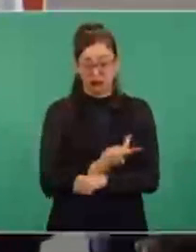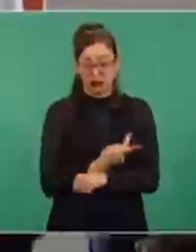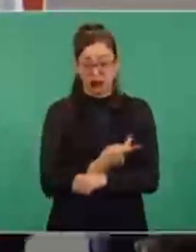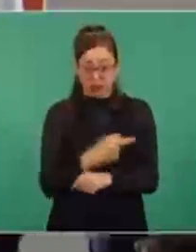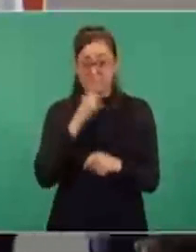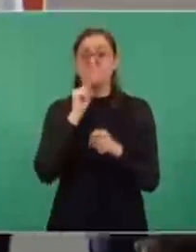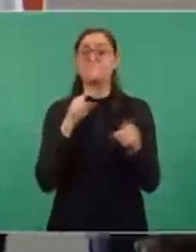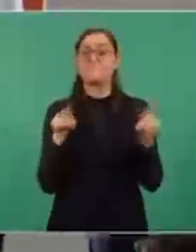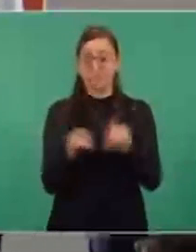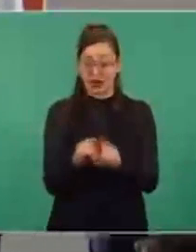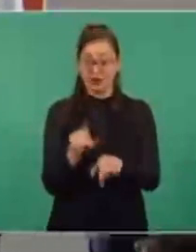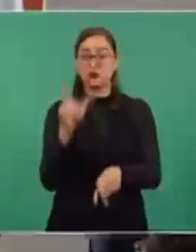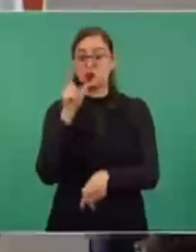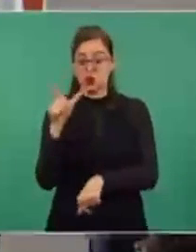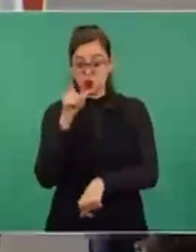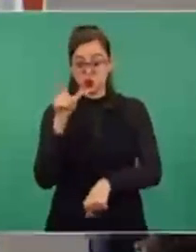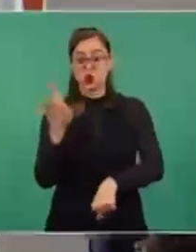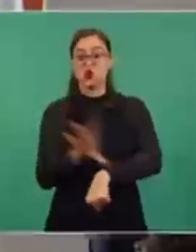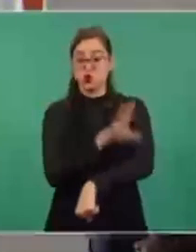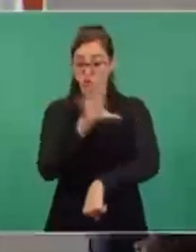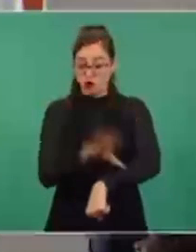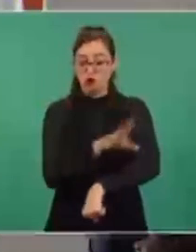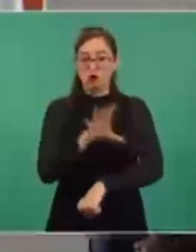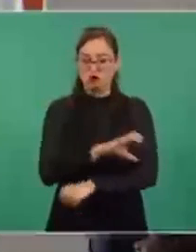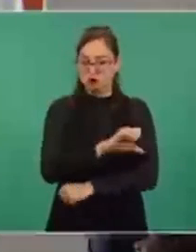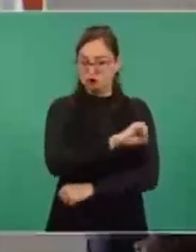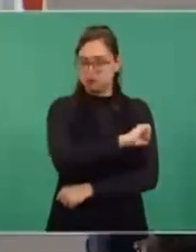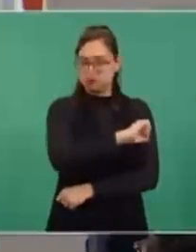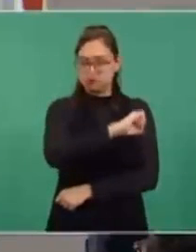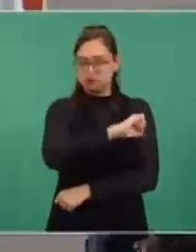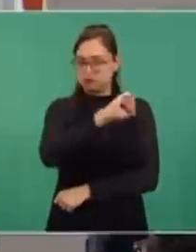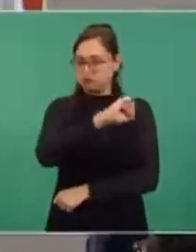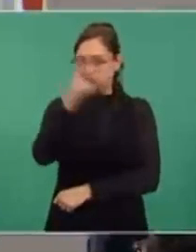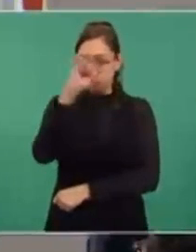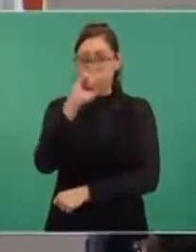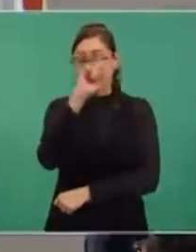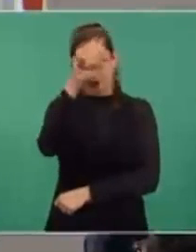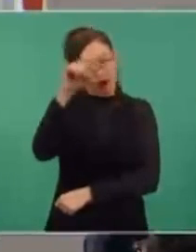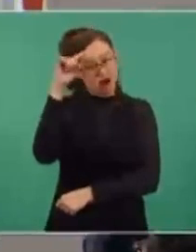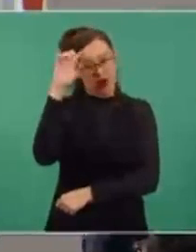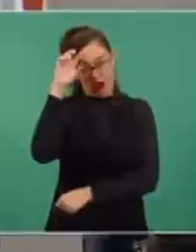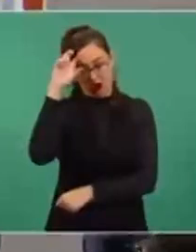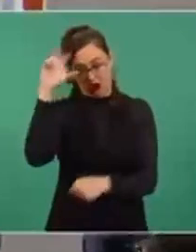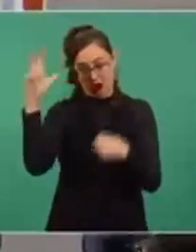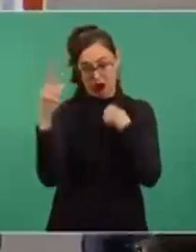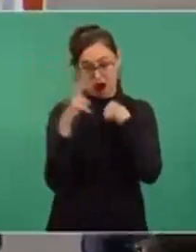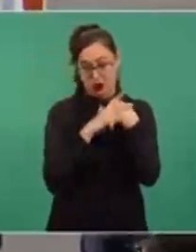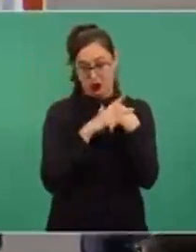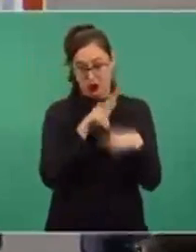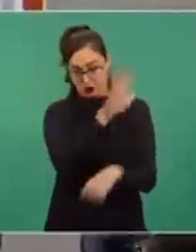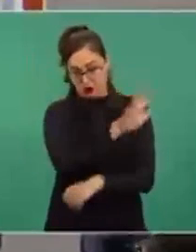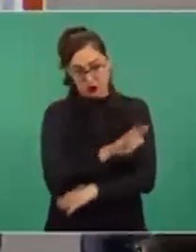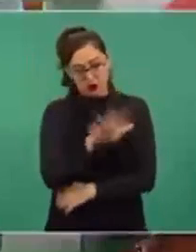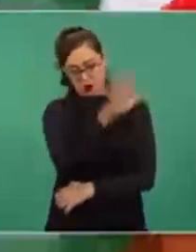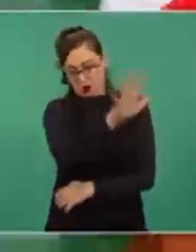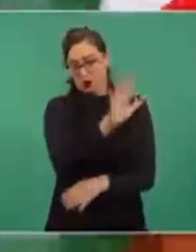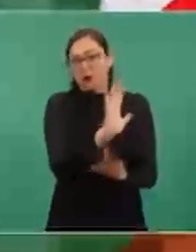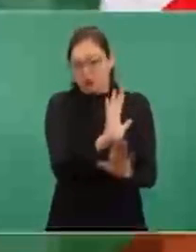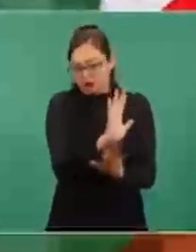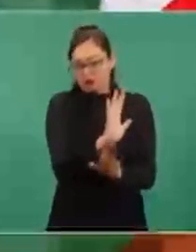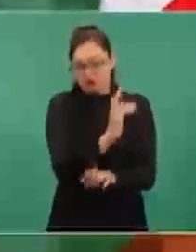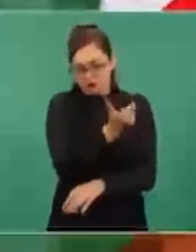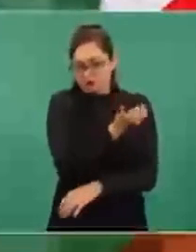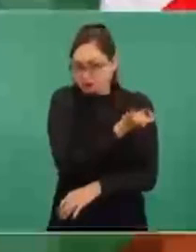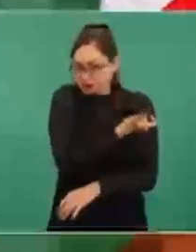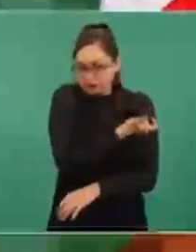y aumentaron en esa proporción los precios de la energía